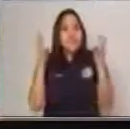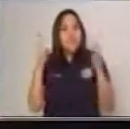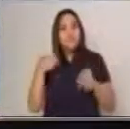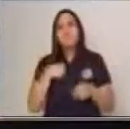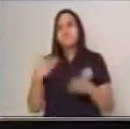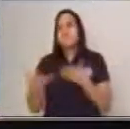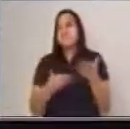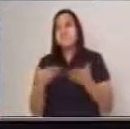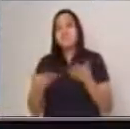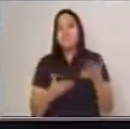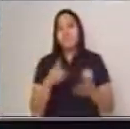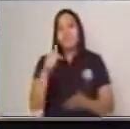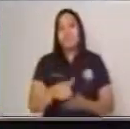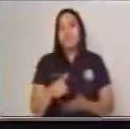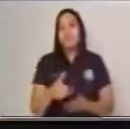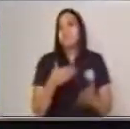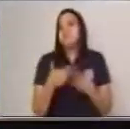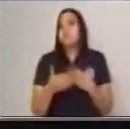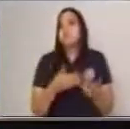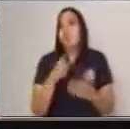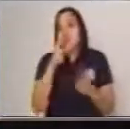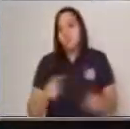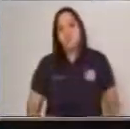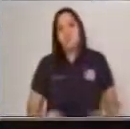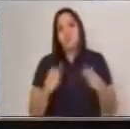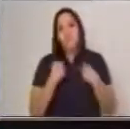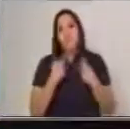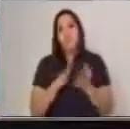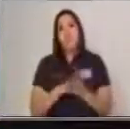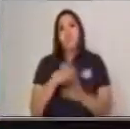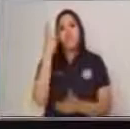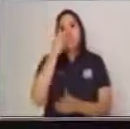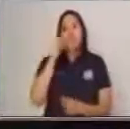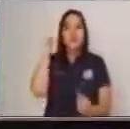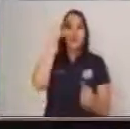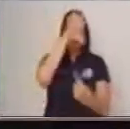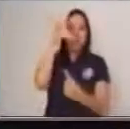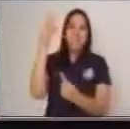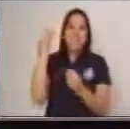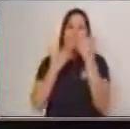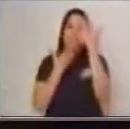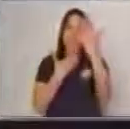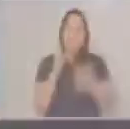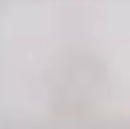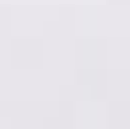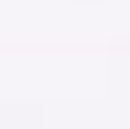va a servir de aplicación en cualquier momento de la vida. Dios me los bendiga. Muchísimas gracias.